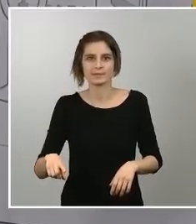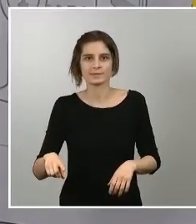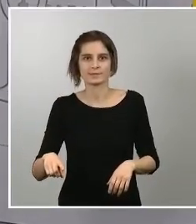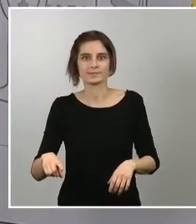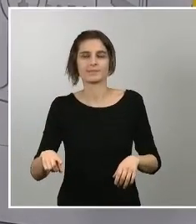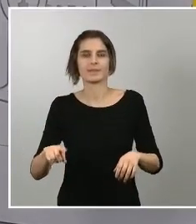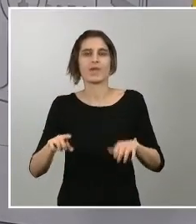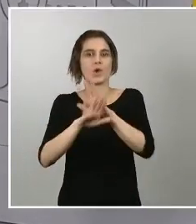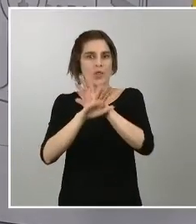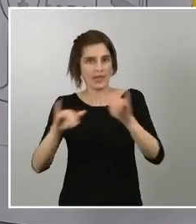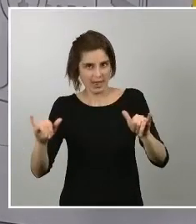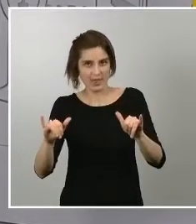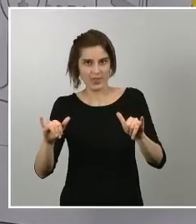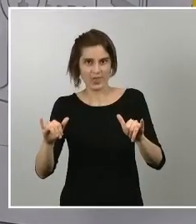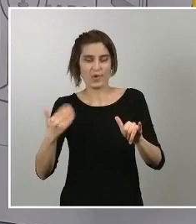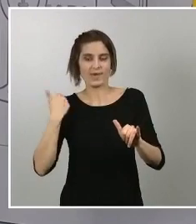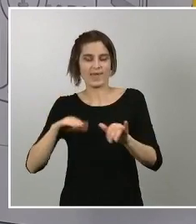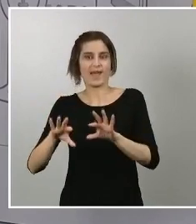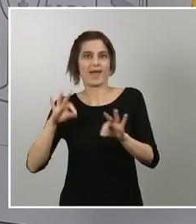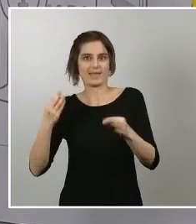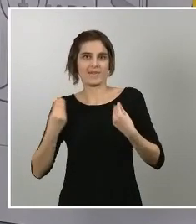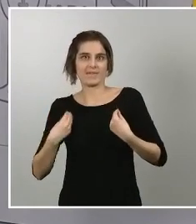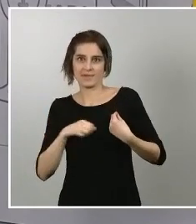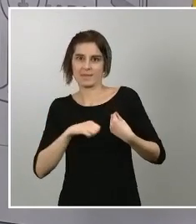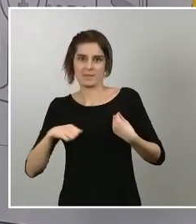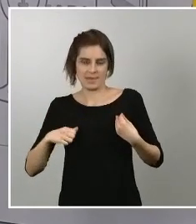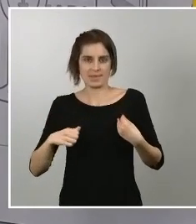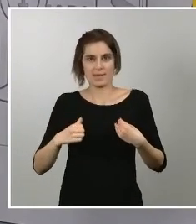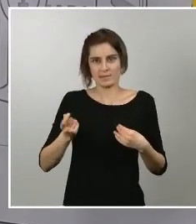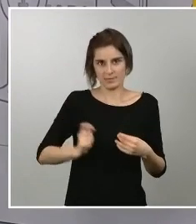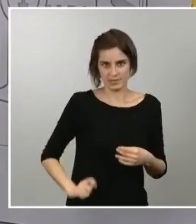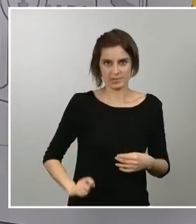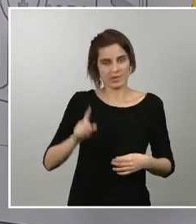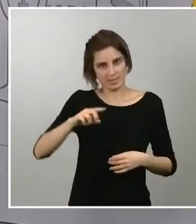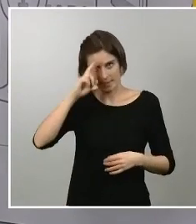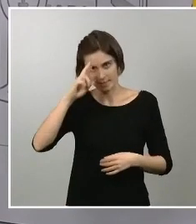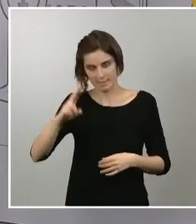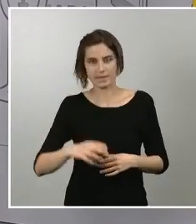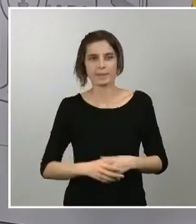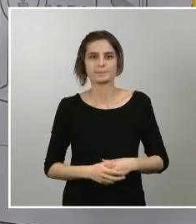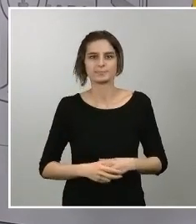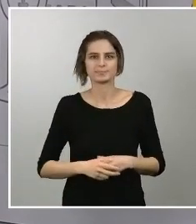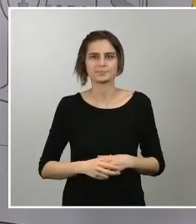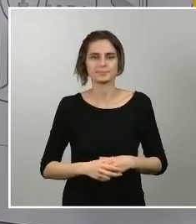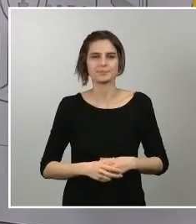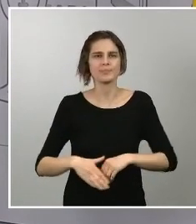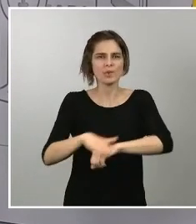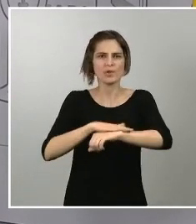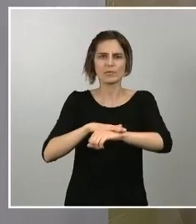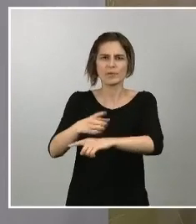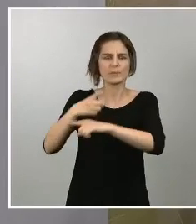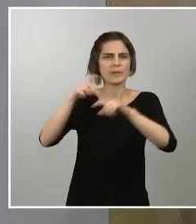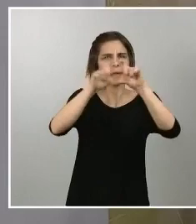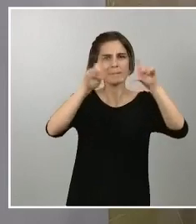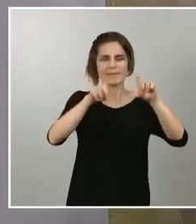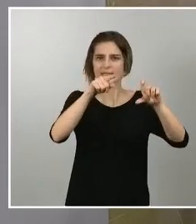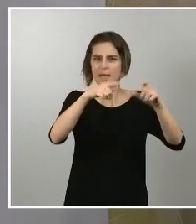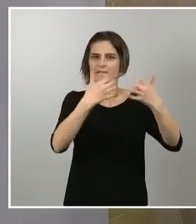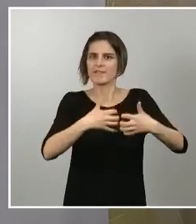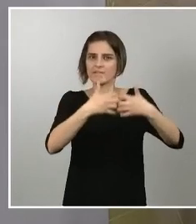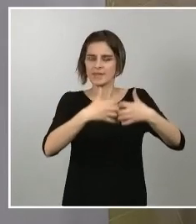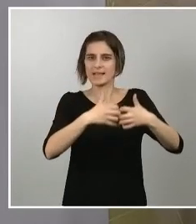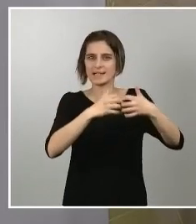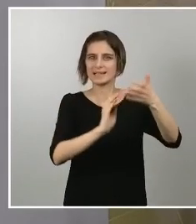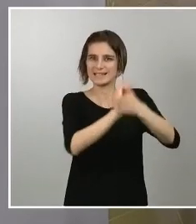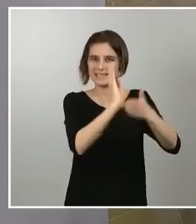el gobierno está potenciando y obligando a las empresas a que fabriquen material sanitario y compensar las dificultades que hay para la llegada